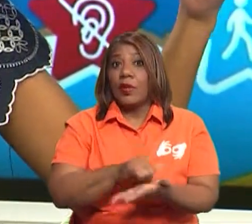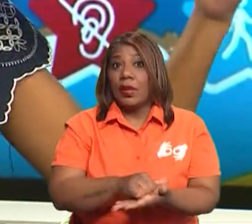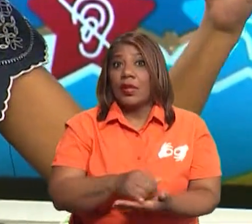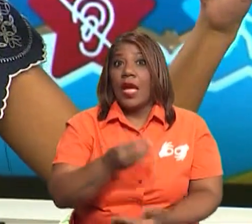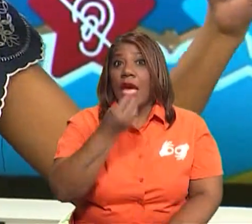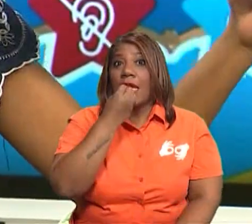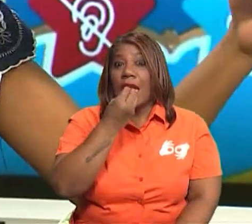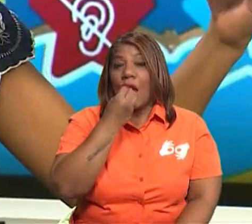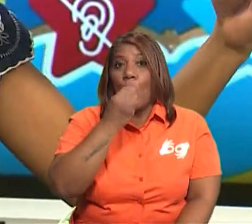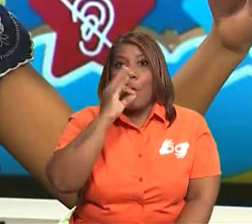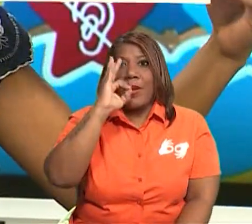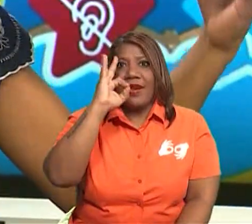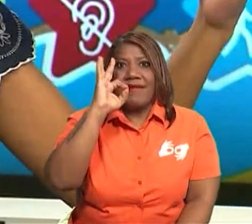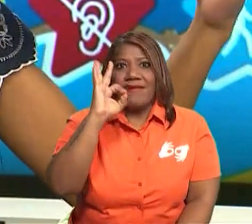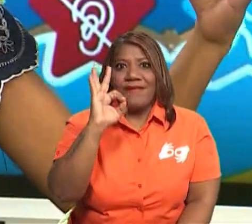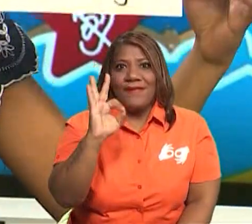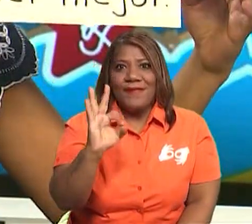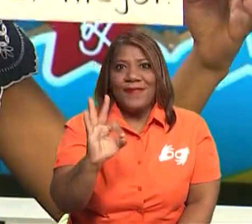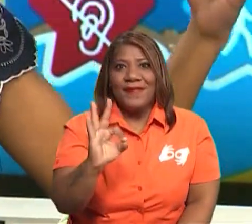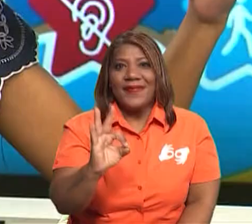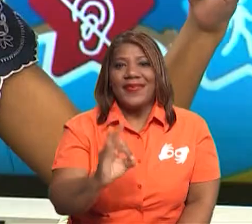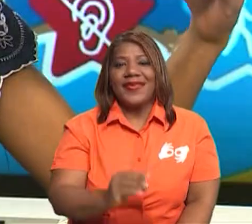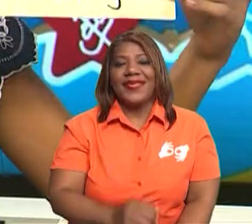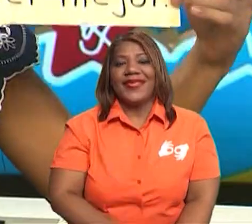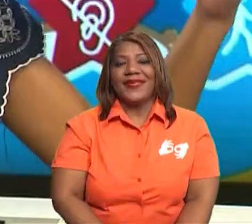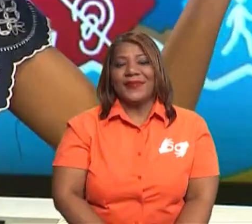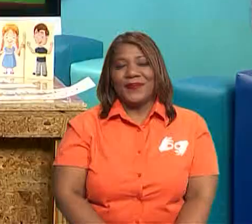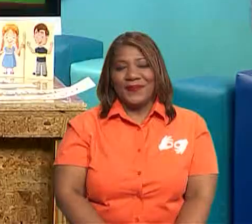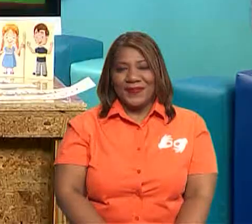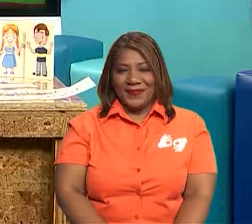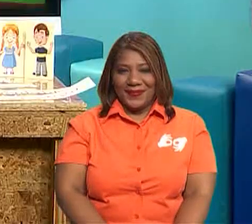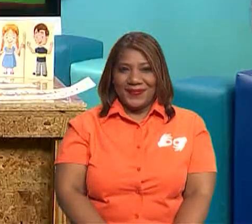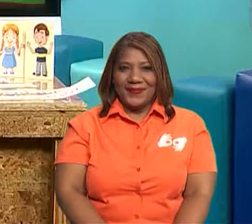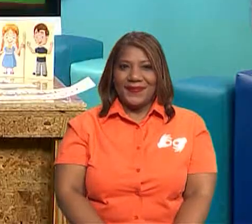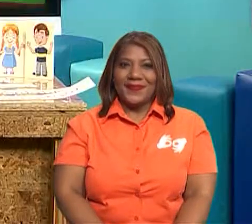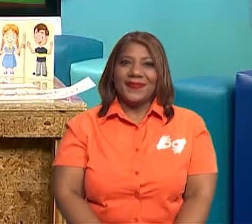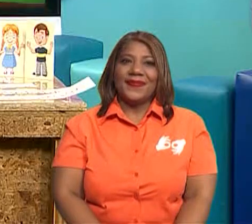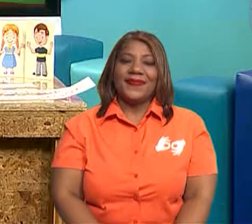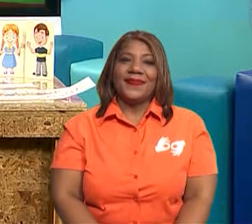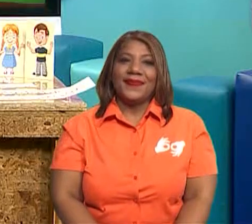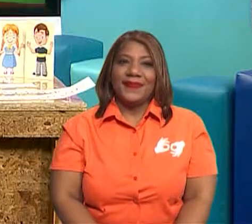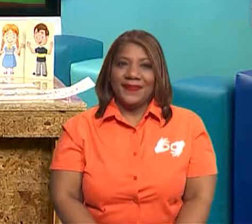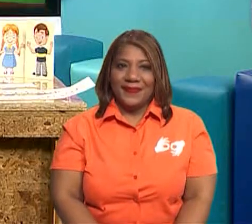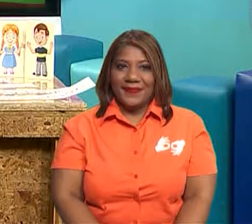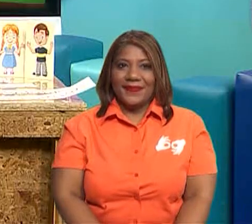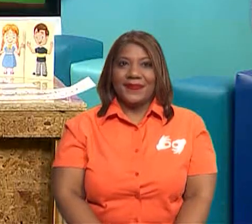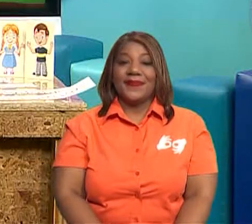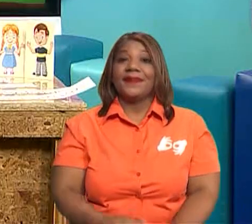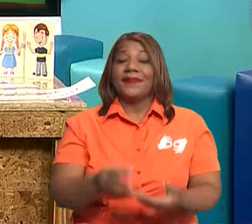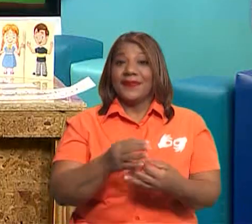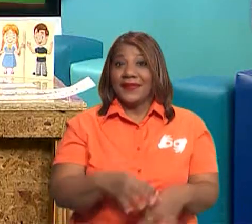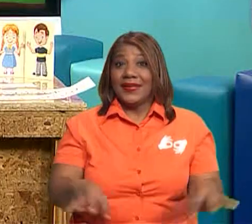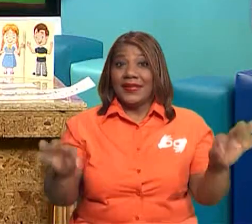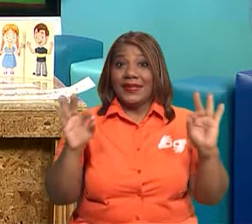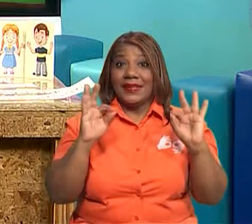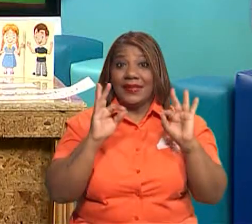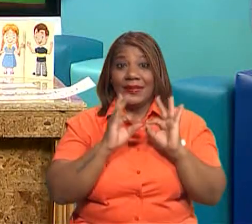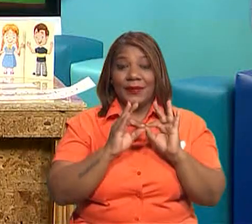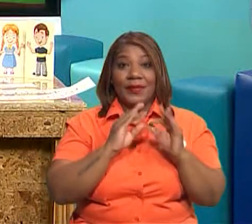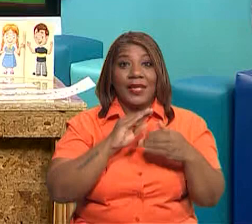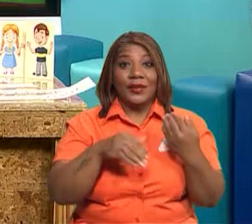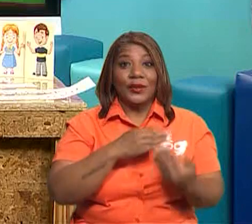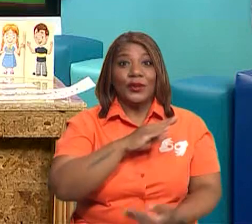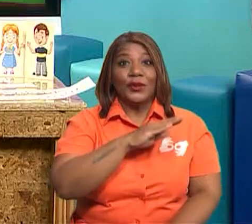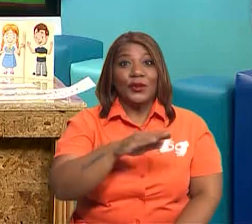alimentos saludables, no podemos entonces concentrarnos y aprender mejor. Entonces, por eso ven mis niños que es muy importante el